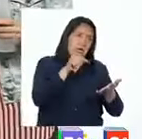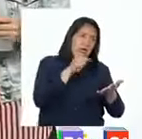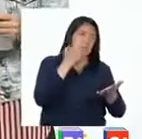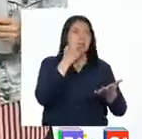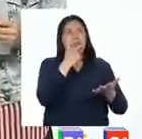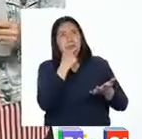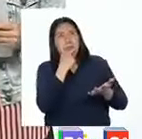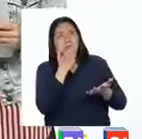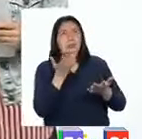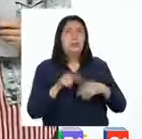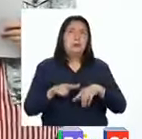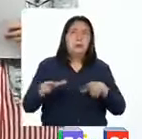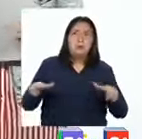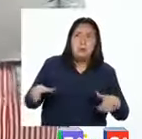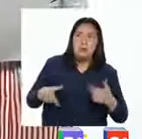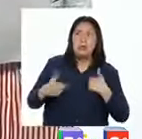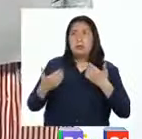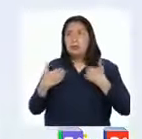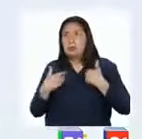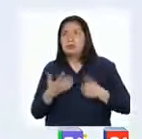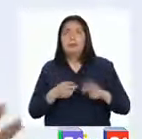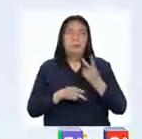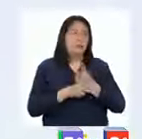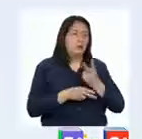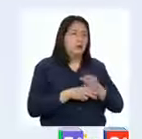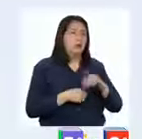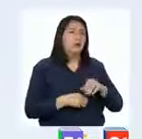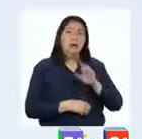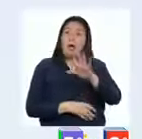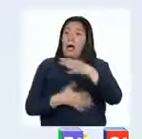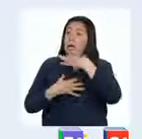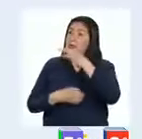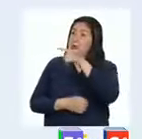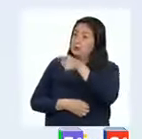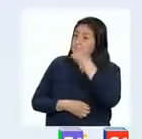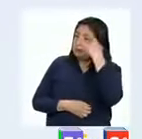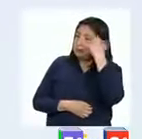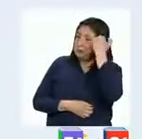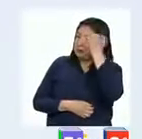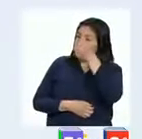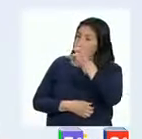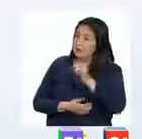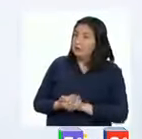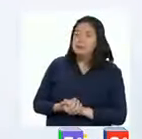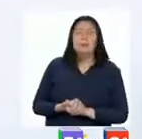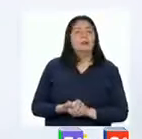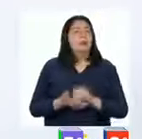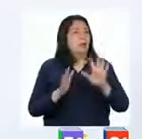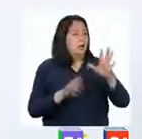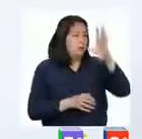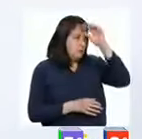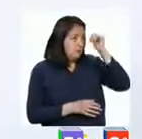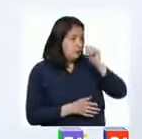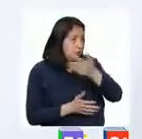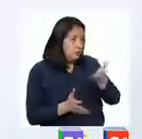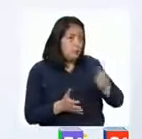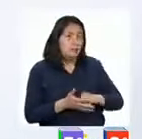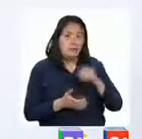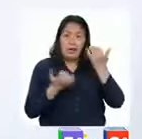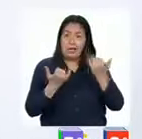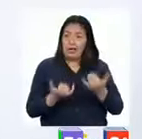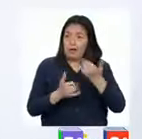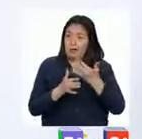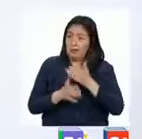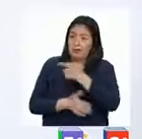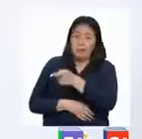tengo porque debo cuidarlo para sentirme protegida. Muy interesante tu iniciativa, Patti. Chicas y chicos, lo que ha